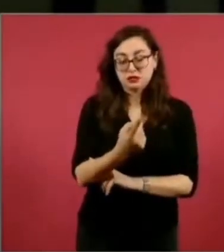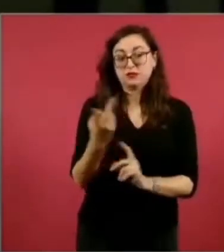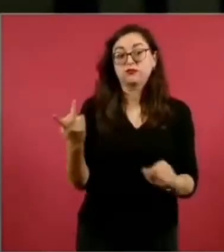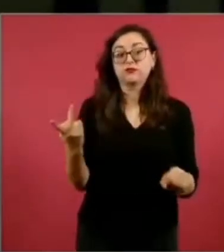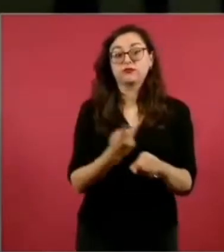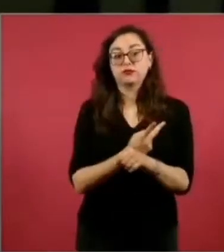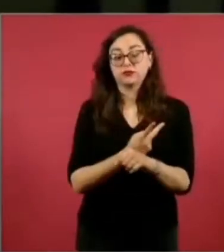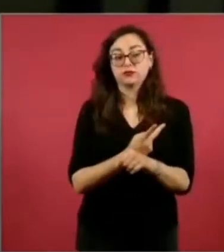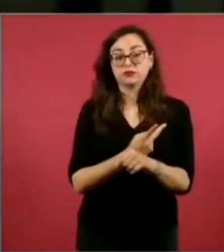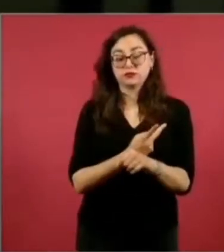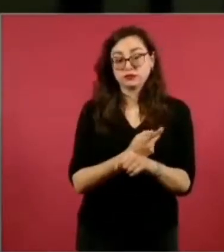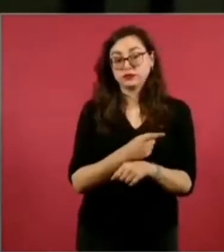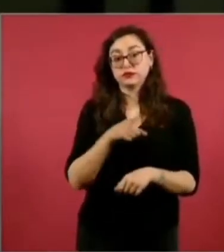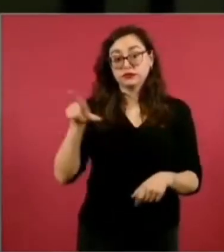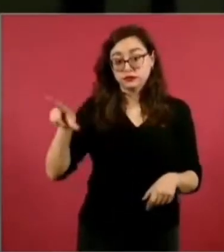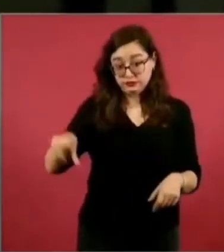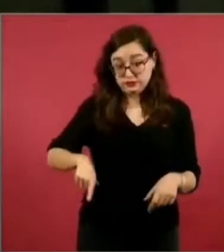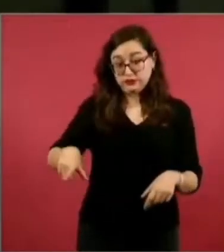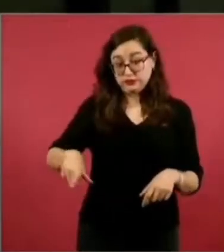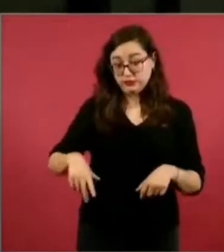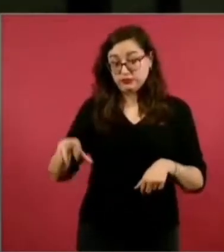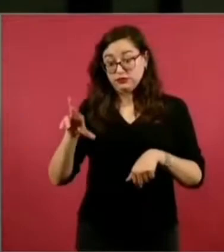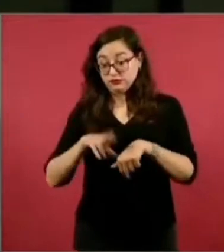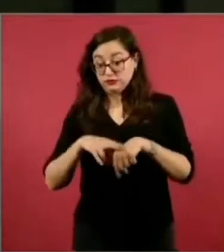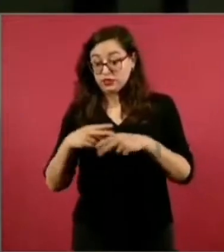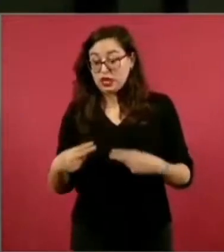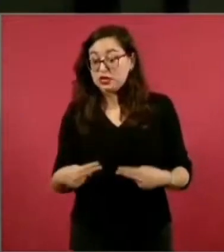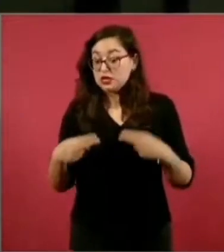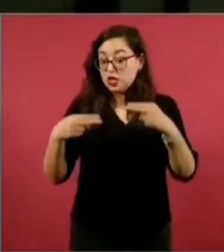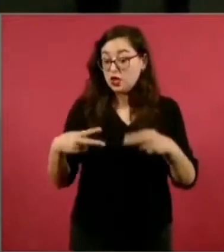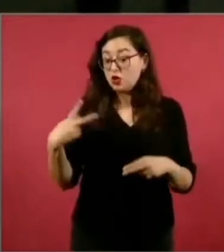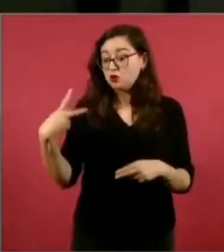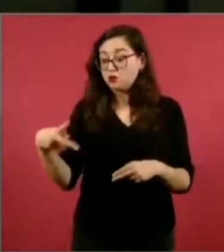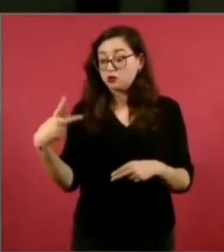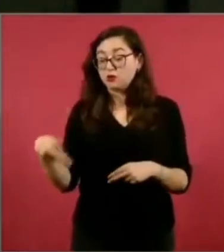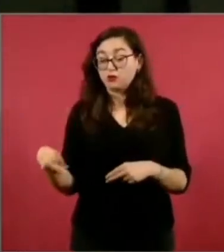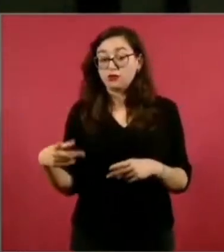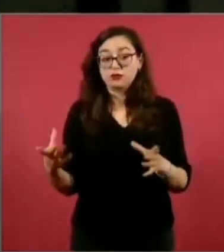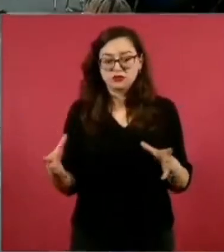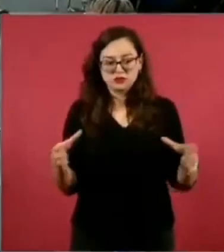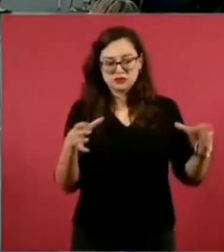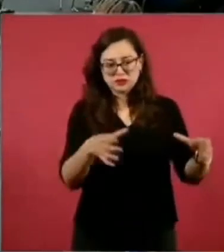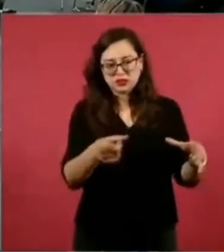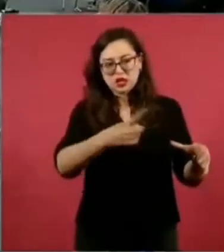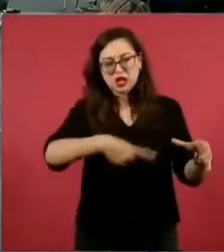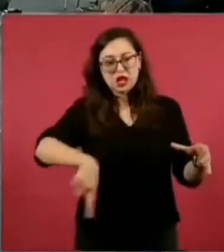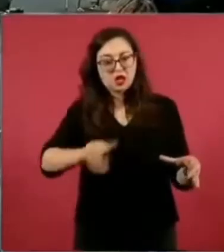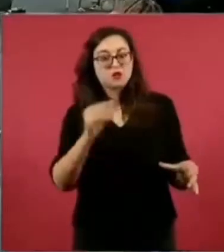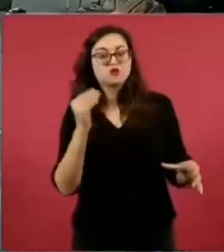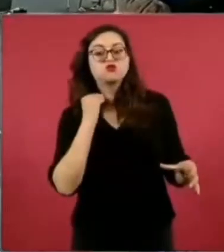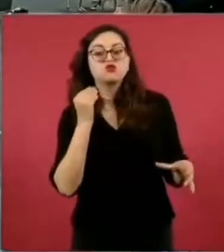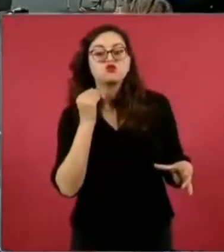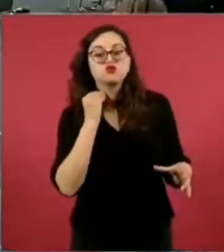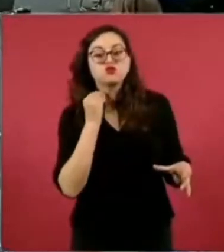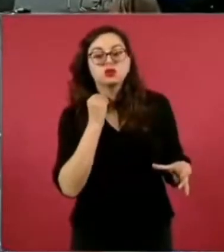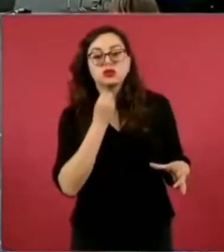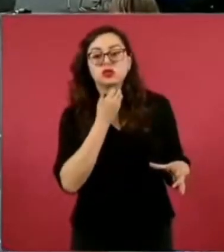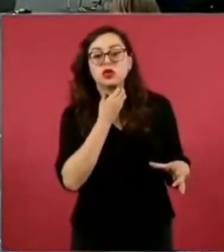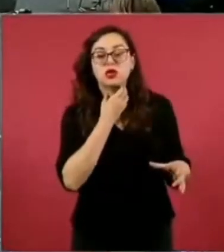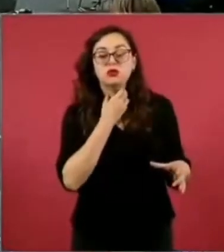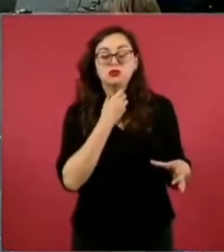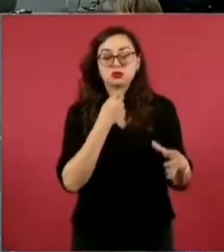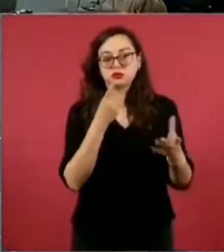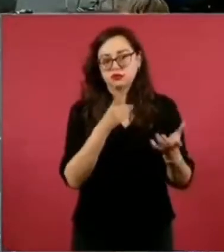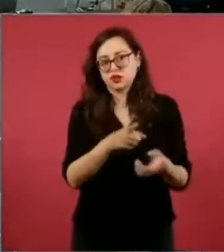gobernador, pues va un poco de la mano en los términos que usted ha manejado de esos despachos de los que dicen que no tienen a ningún cliente en la cárcel,